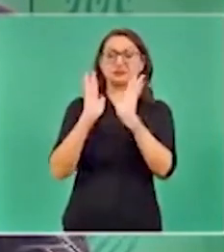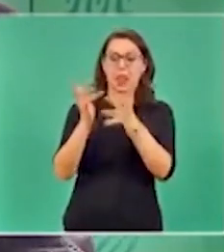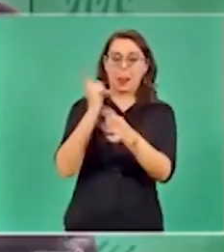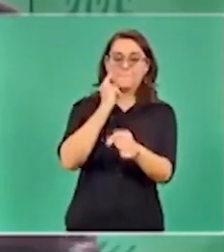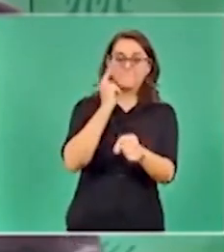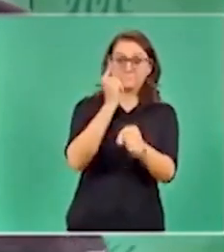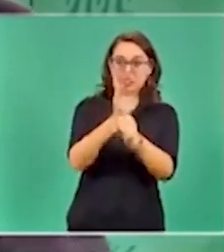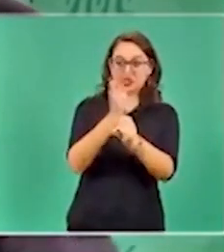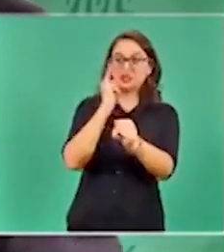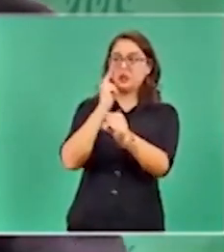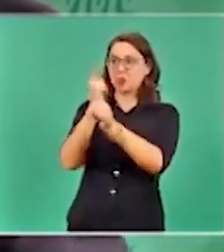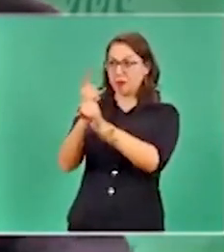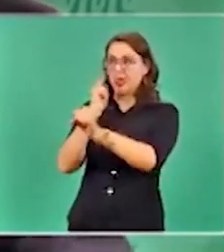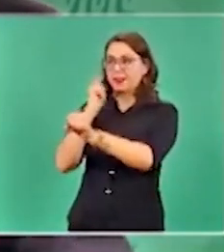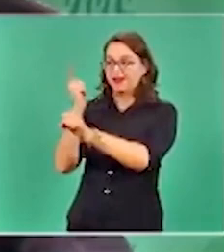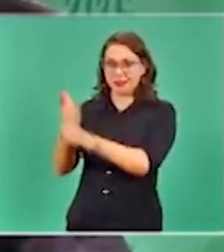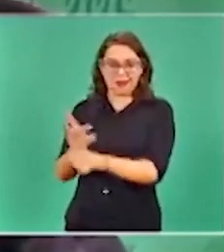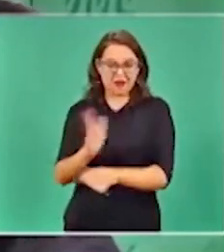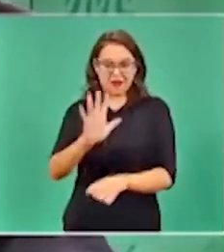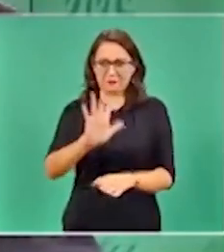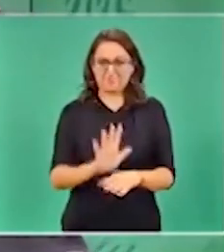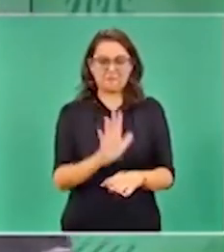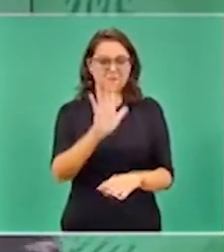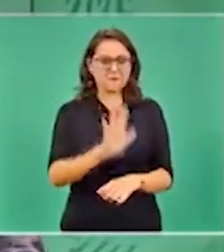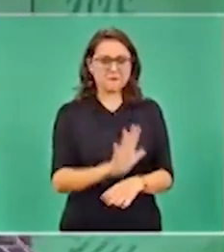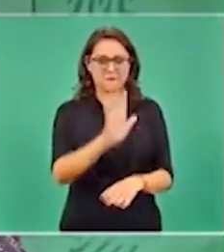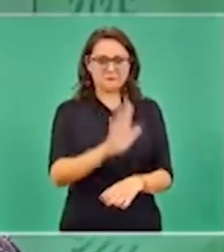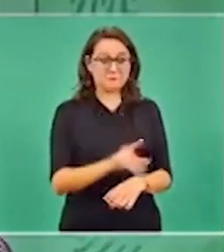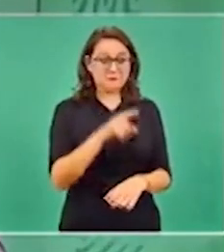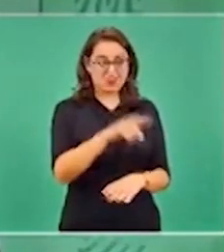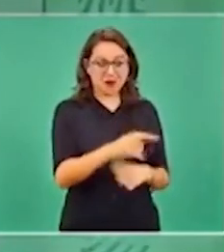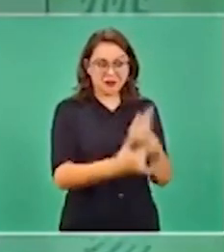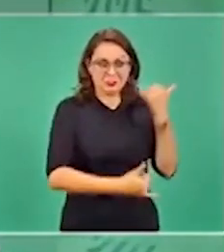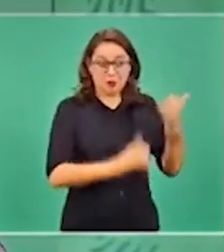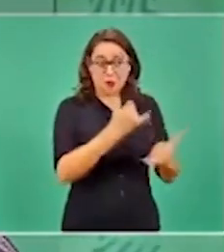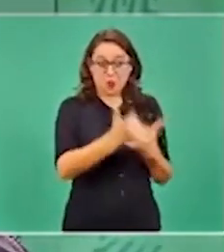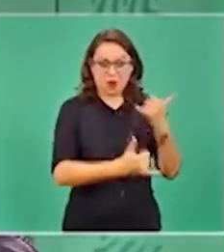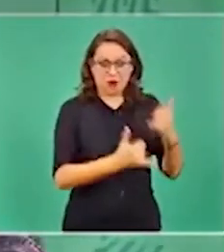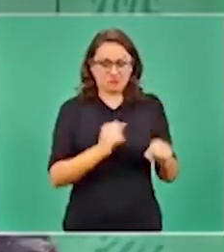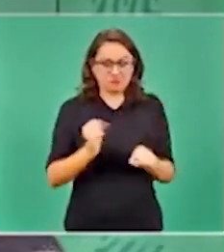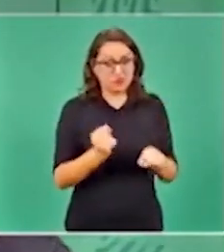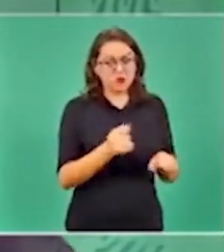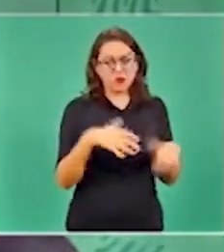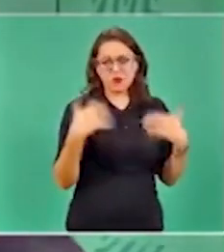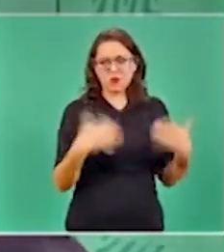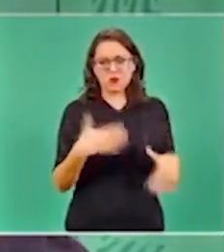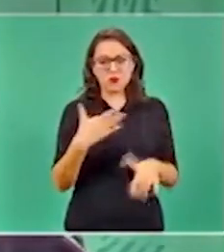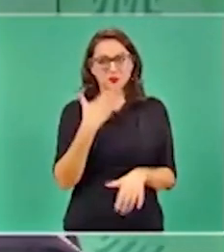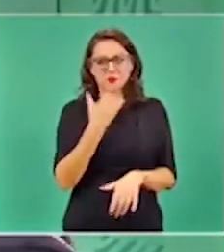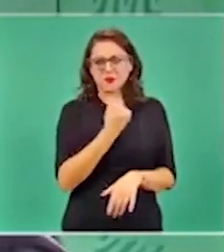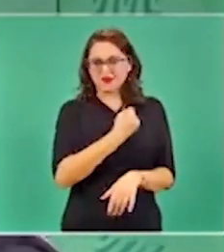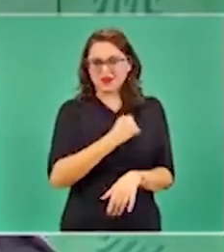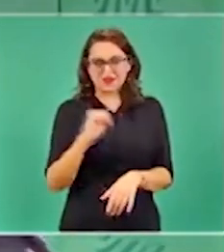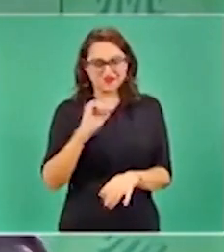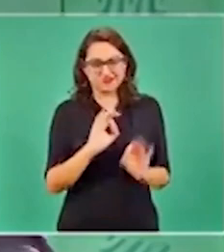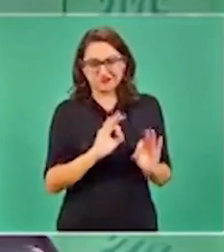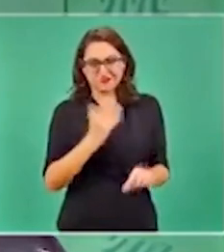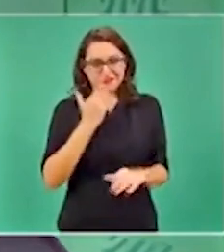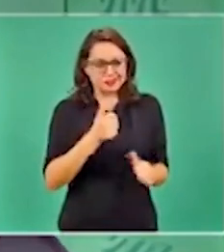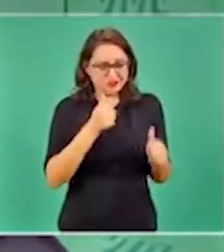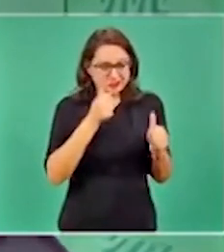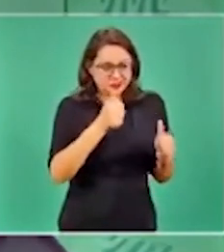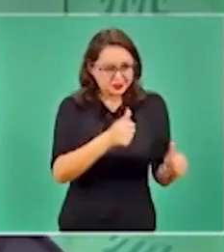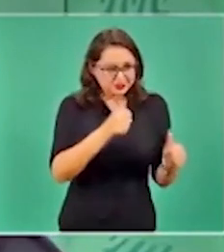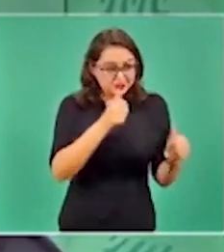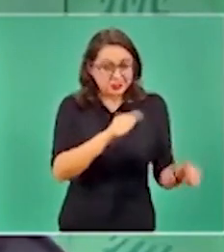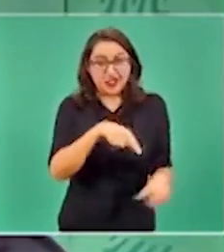estoy viendo los juegos de postemporada, que están buenísimos. Los que puedo ver, así los estoy